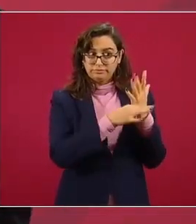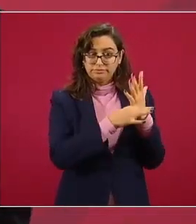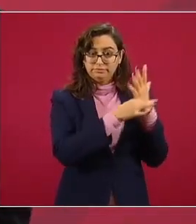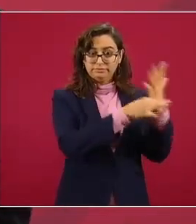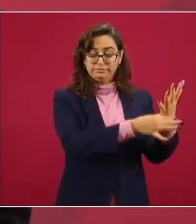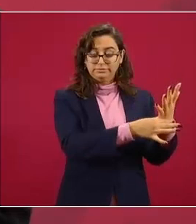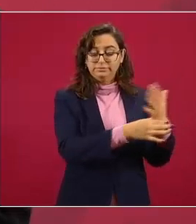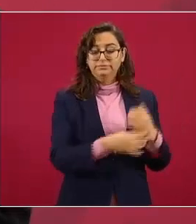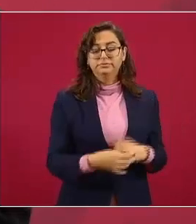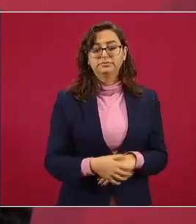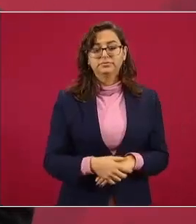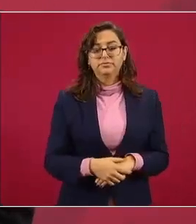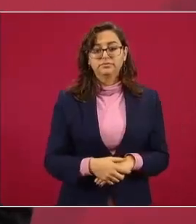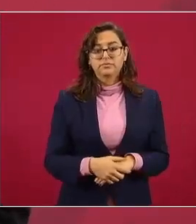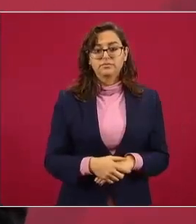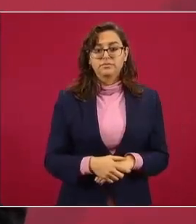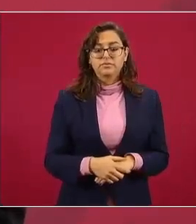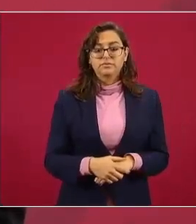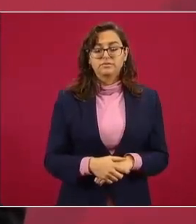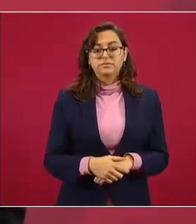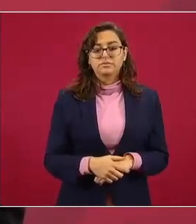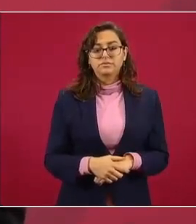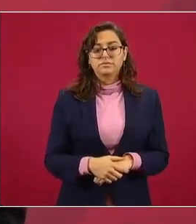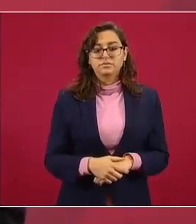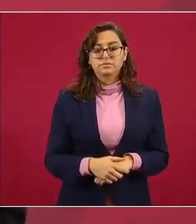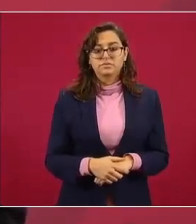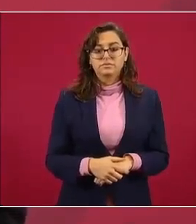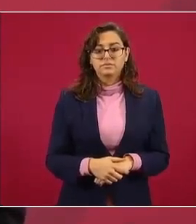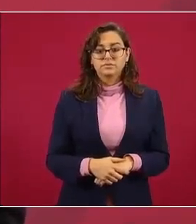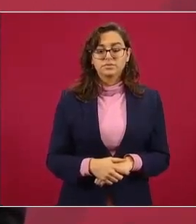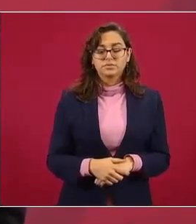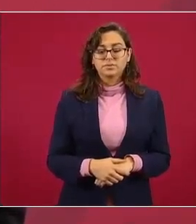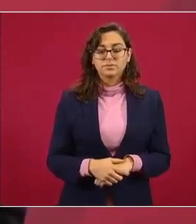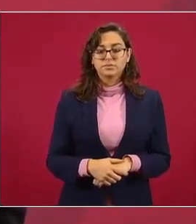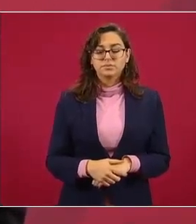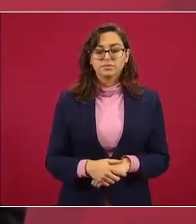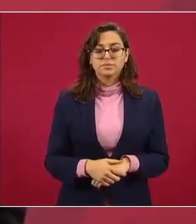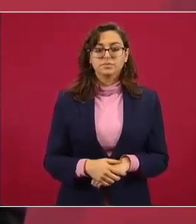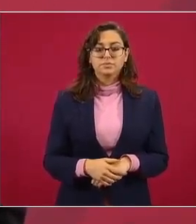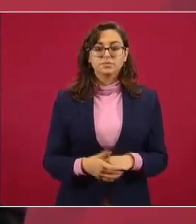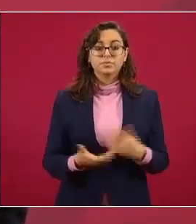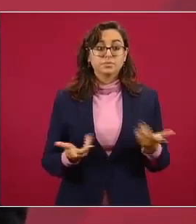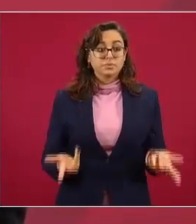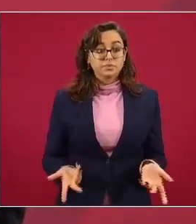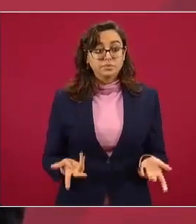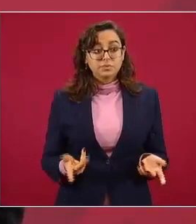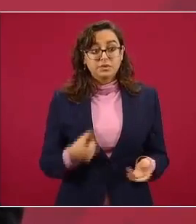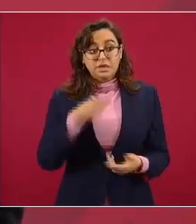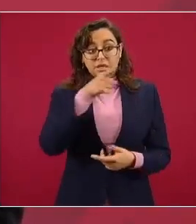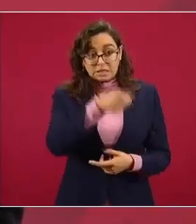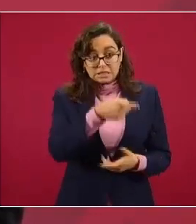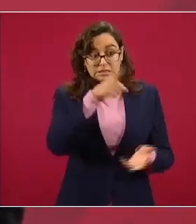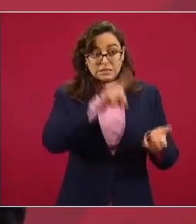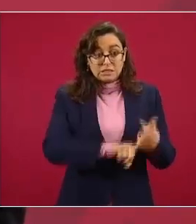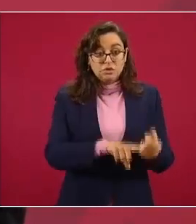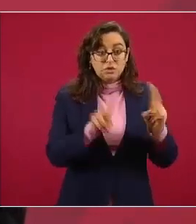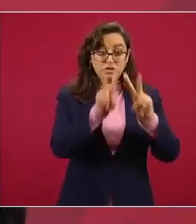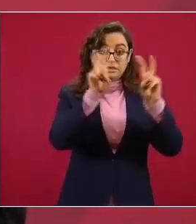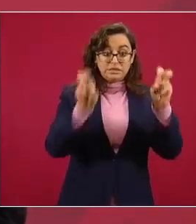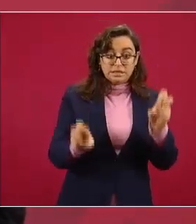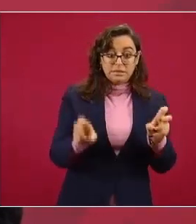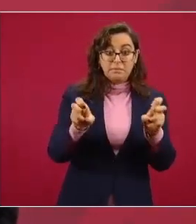hay asuntos o materias que tienen que ver con política exterior y